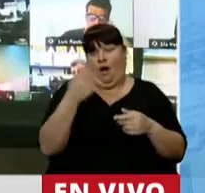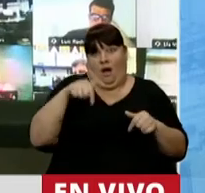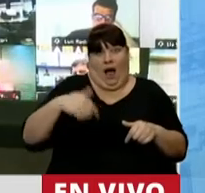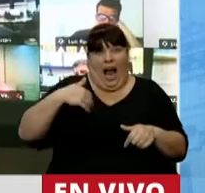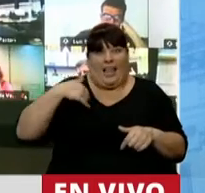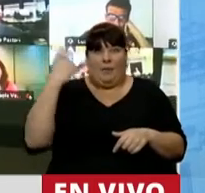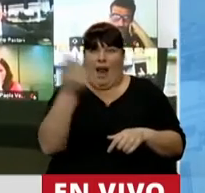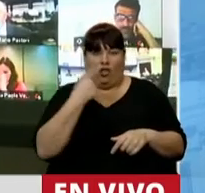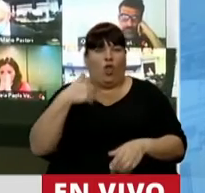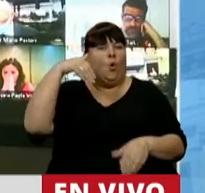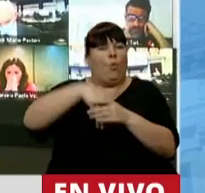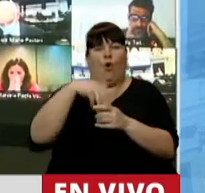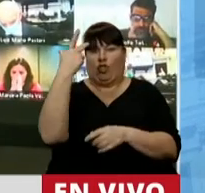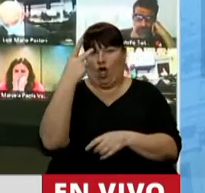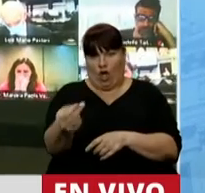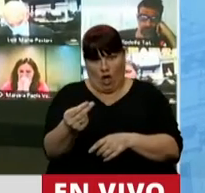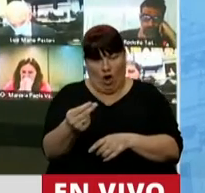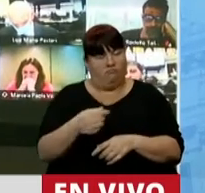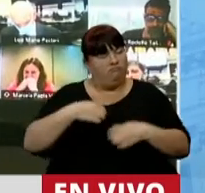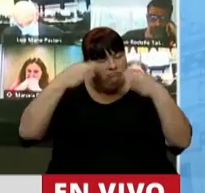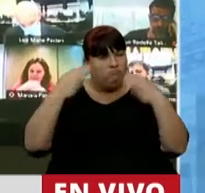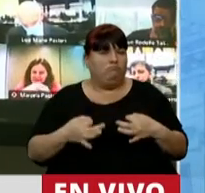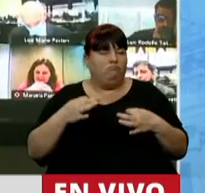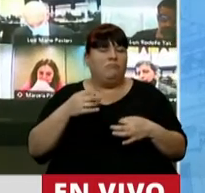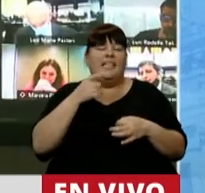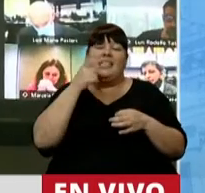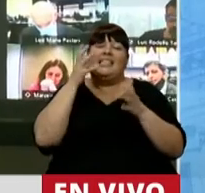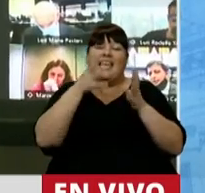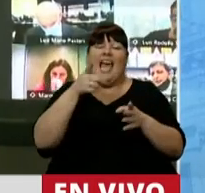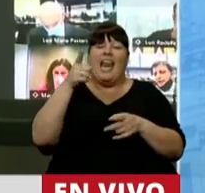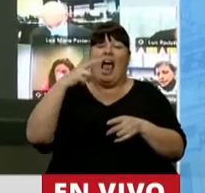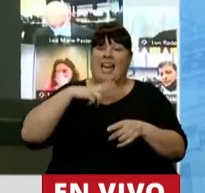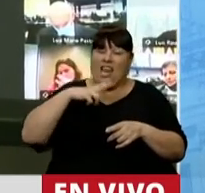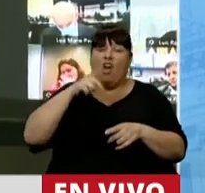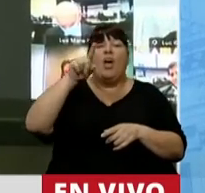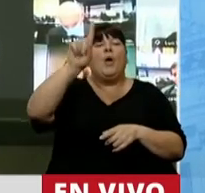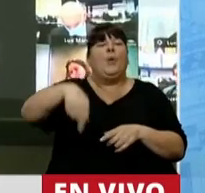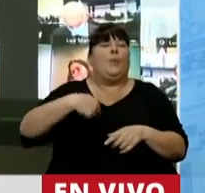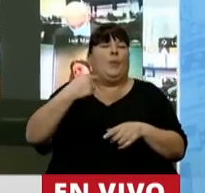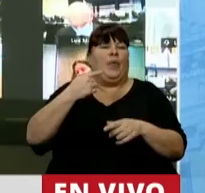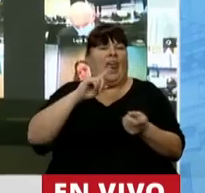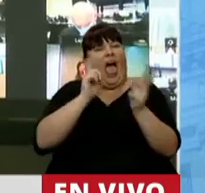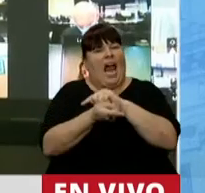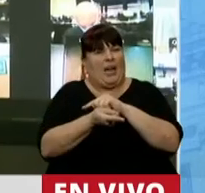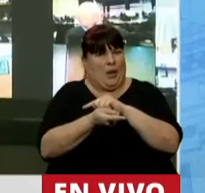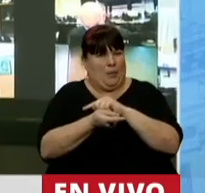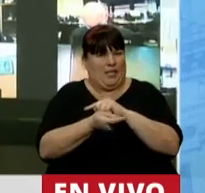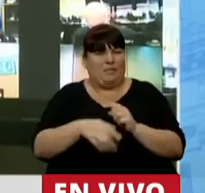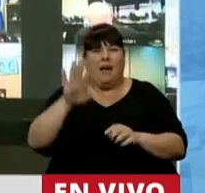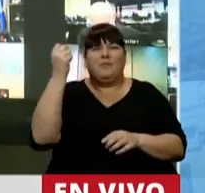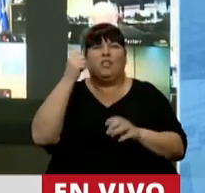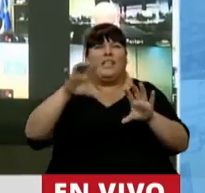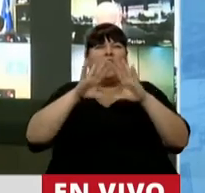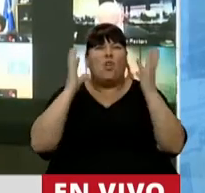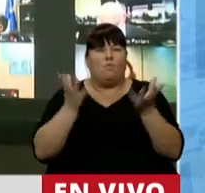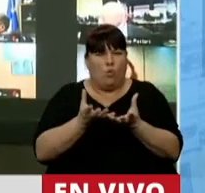país. Votaré negativamente con la convicción de que combatiendo al capital hemos forjado el milagro al revés más resonante